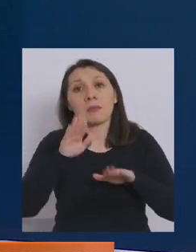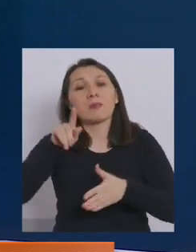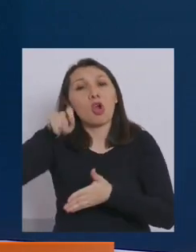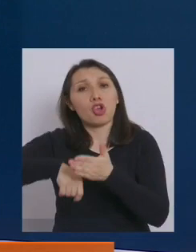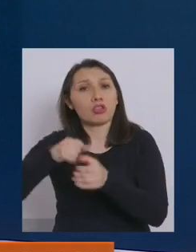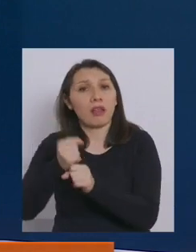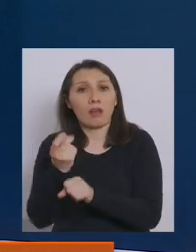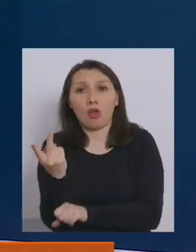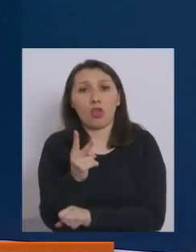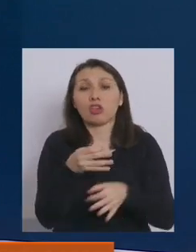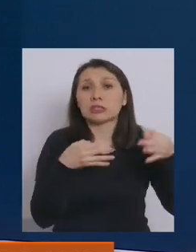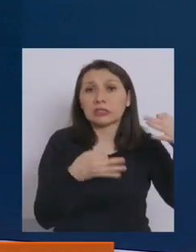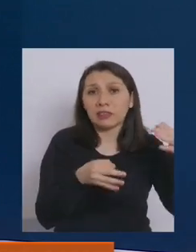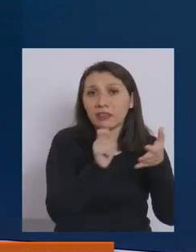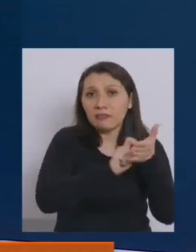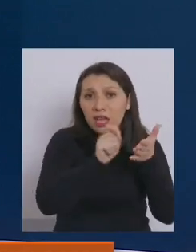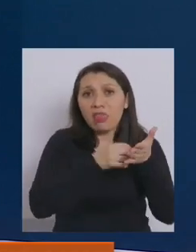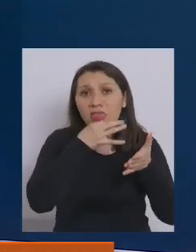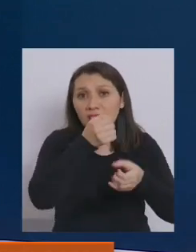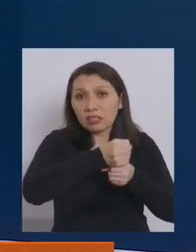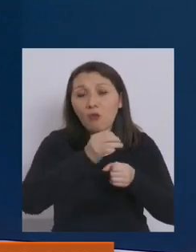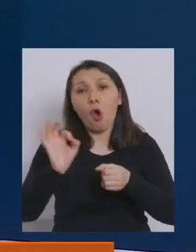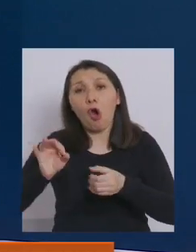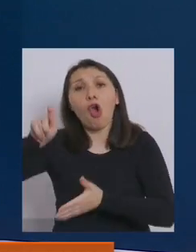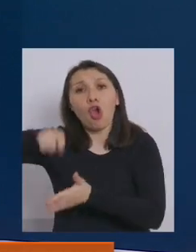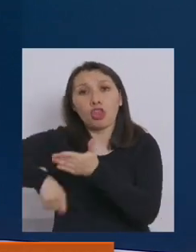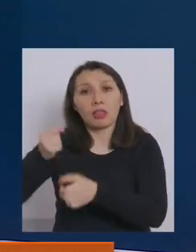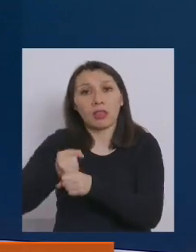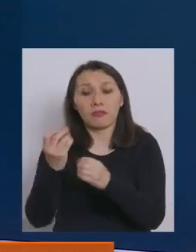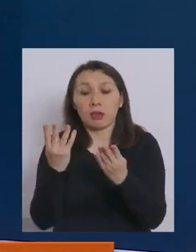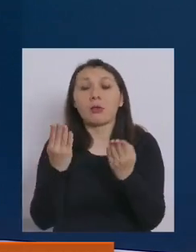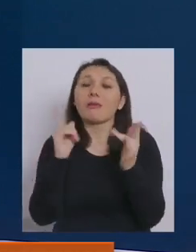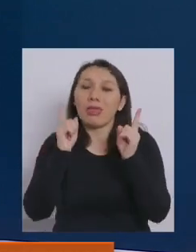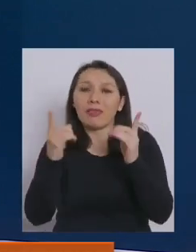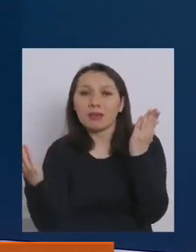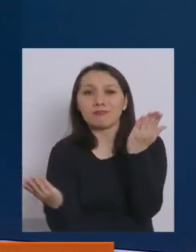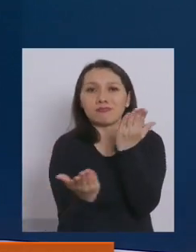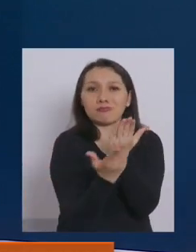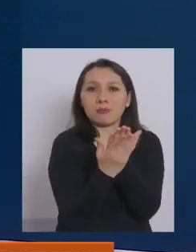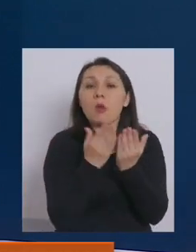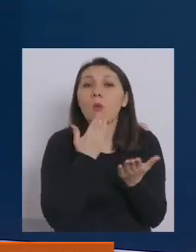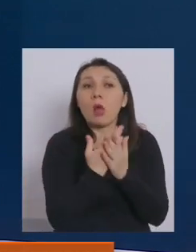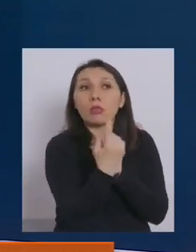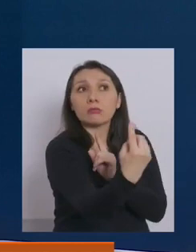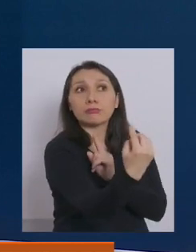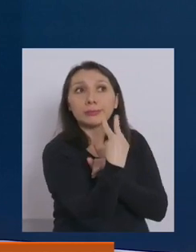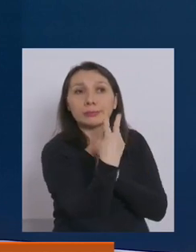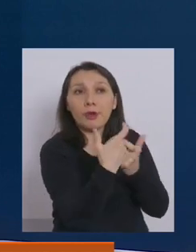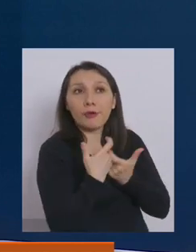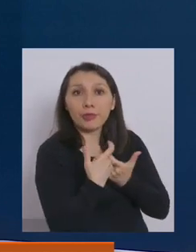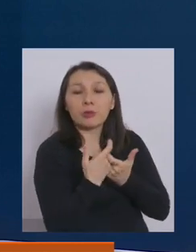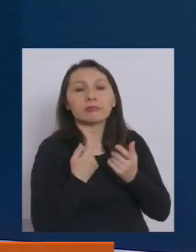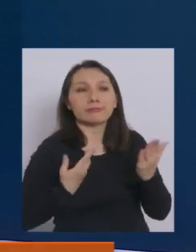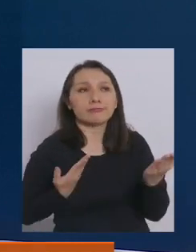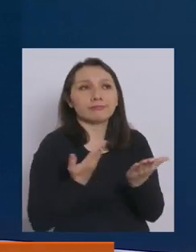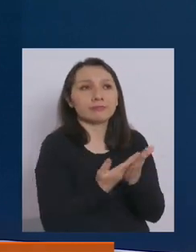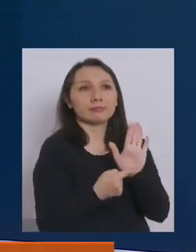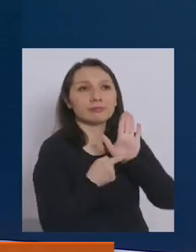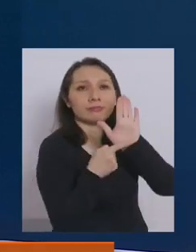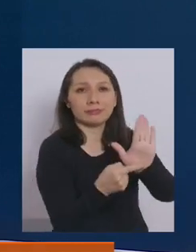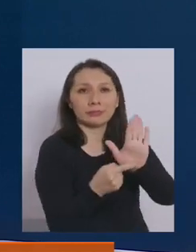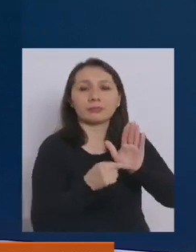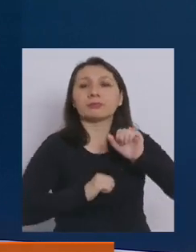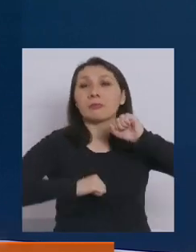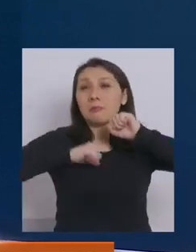contrato de trabajo. Se va a exigir al momento de la fiscalización por lo tanto es importante portarlo. En el caso de las